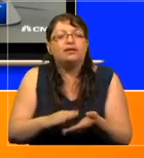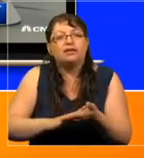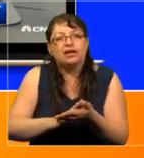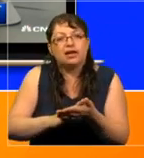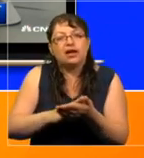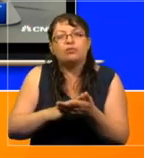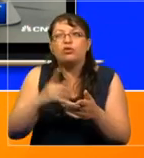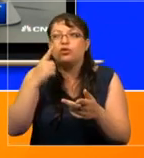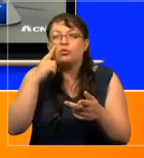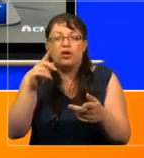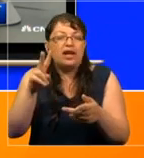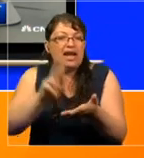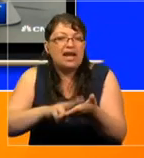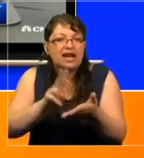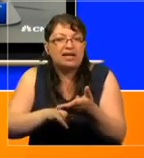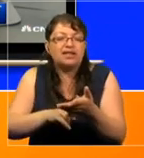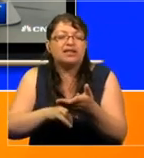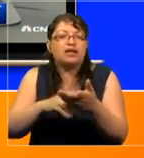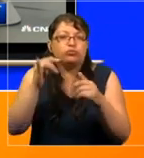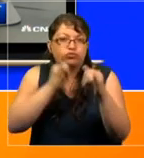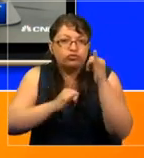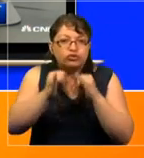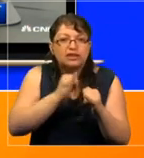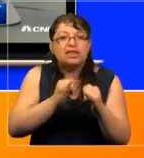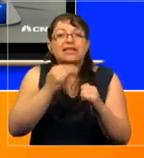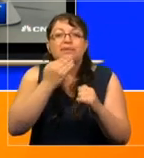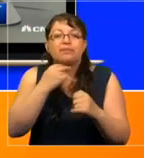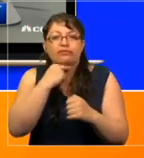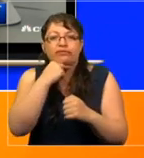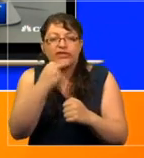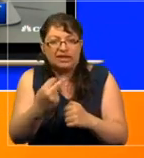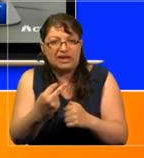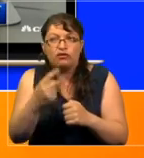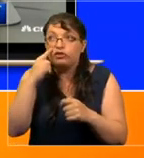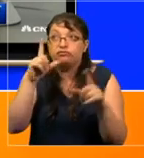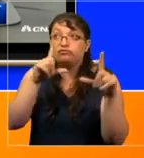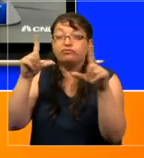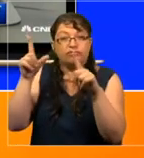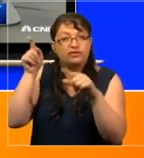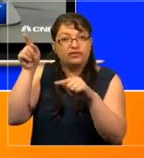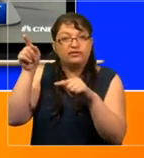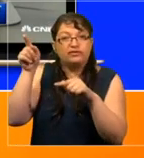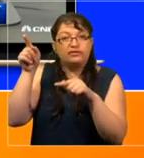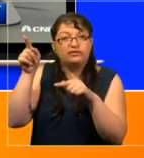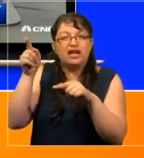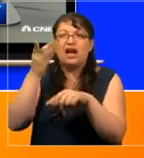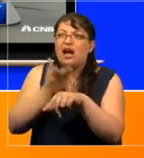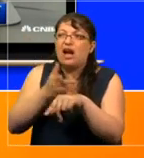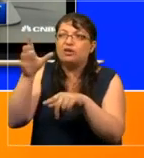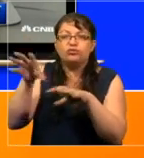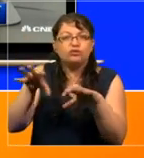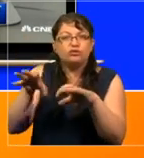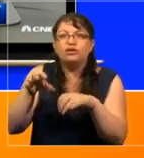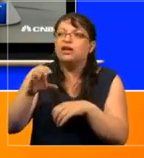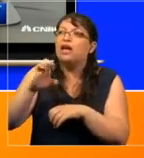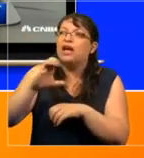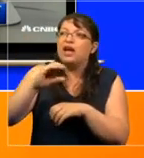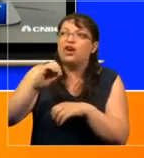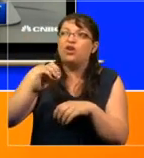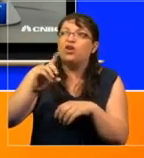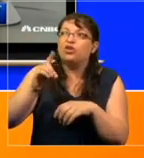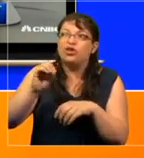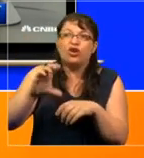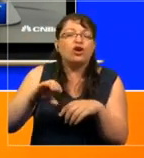realidad virtual, la realidad aumentada y también la voz. En la gráfica ven el dispositivo Echo Dot de Alexa.